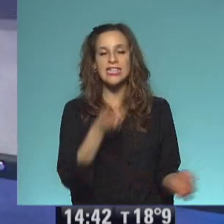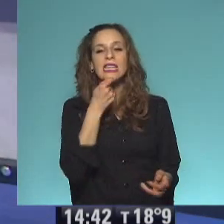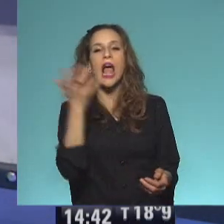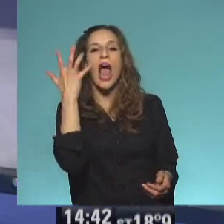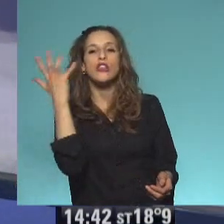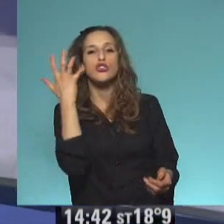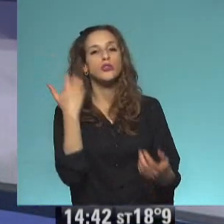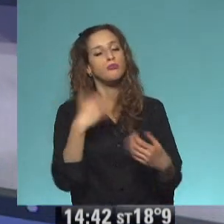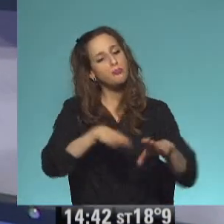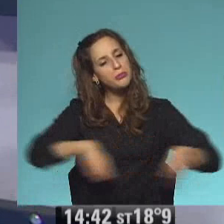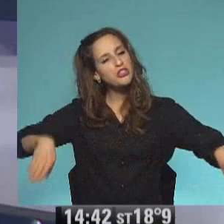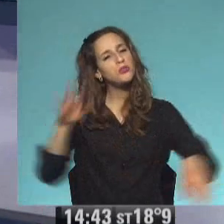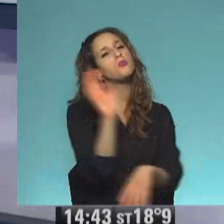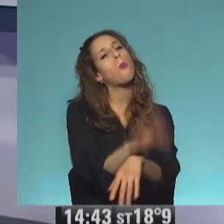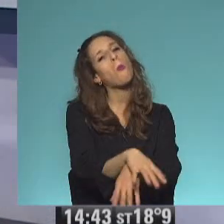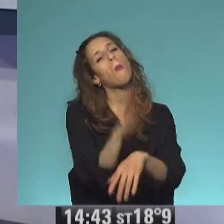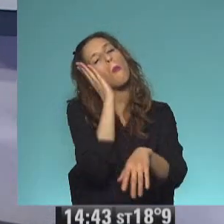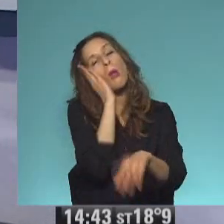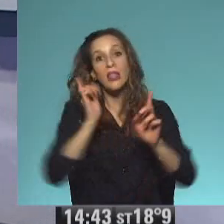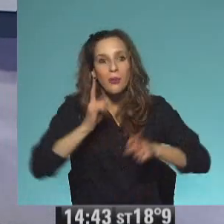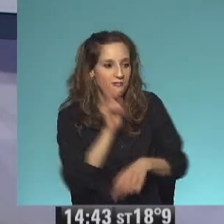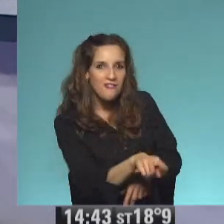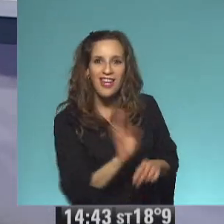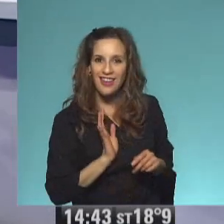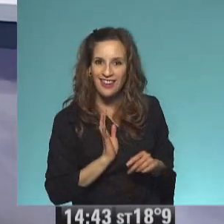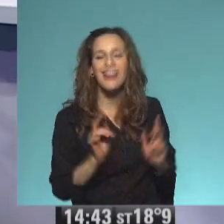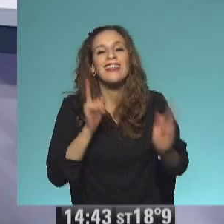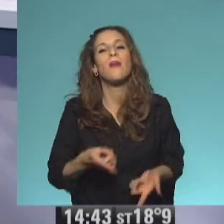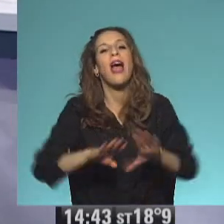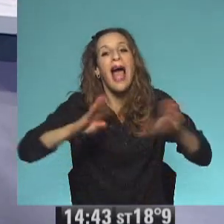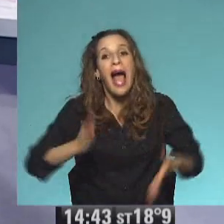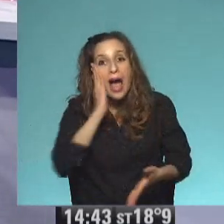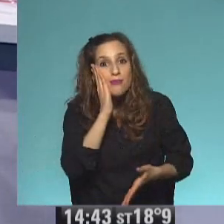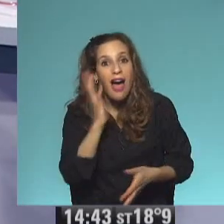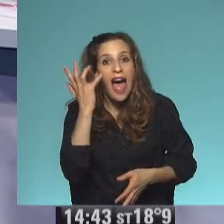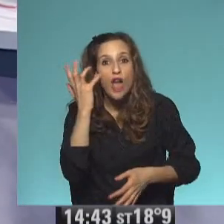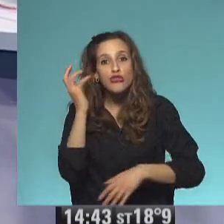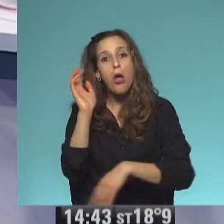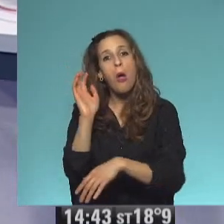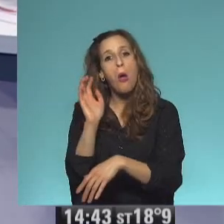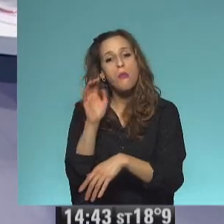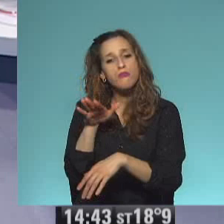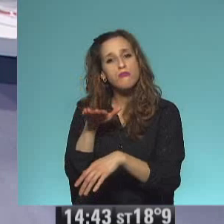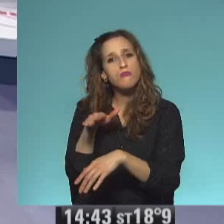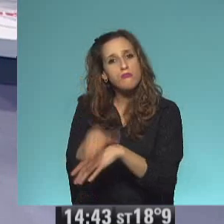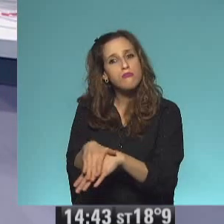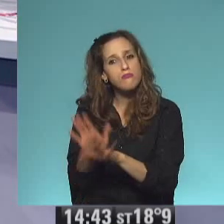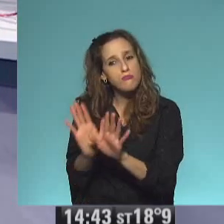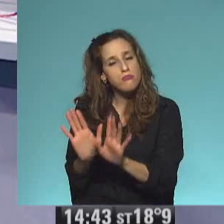veía. Y también lo veía cuando se dormía en la cama. Pero Wilbur no tenía permiso para dormir en la cama.